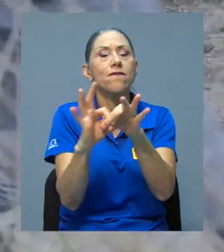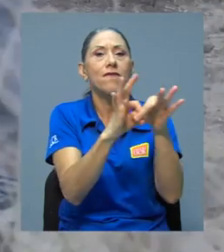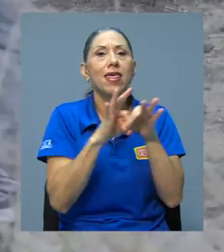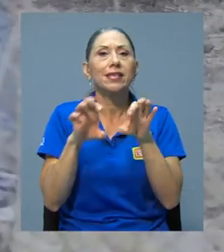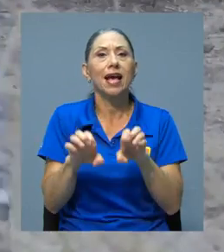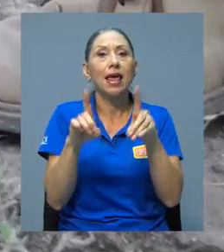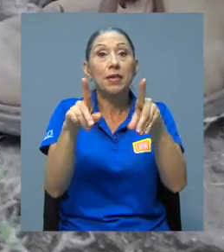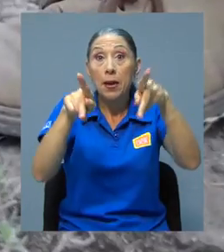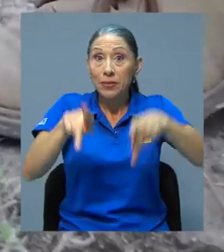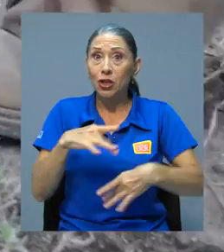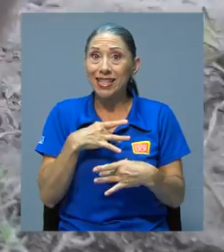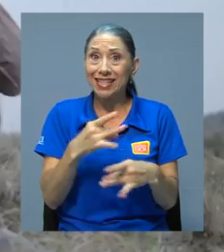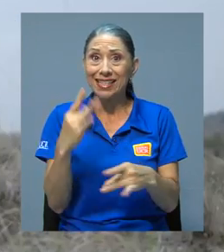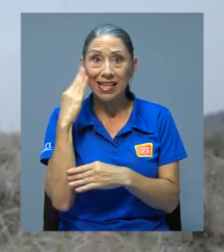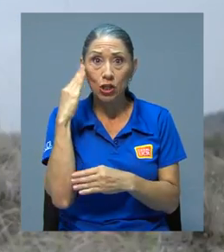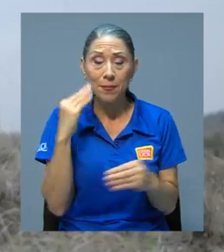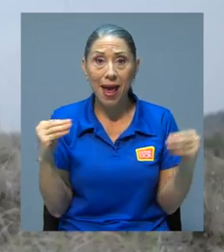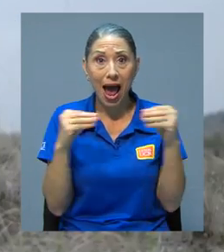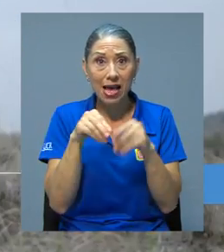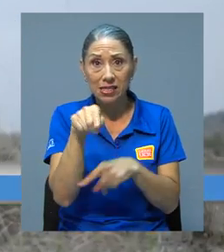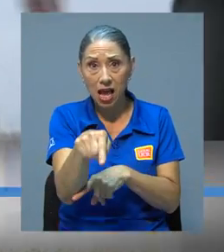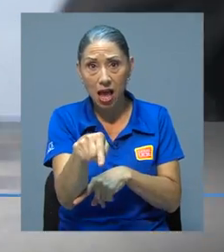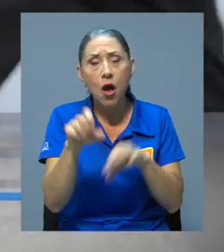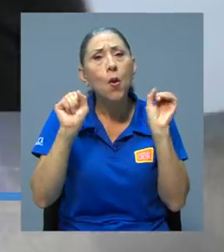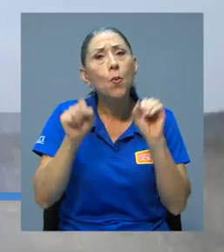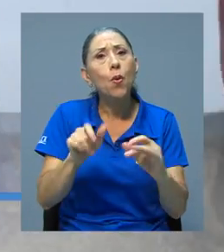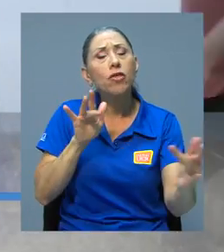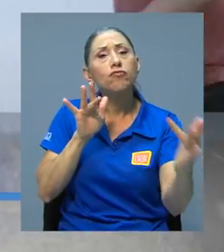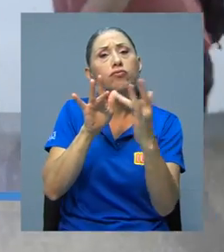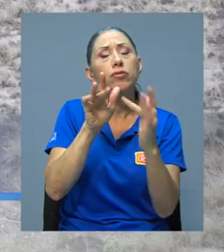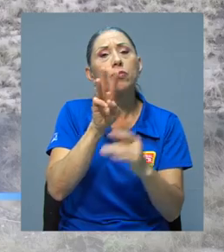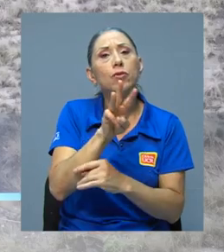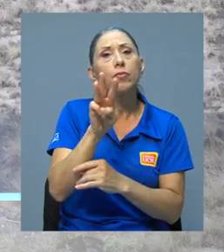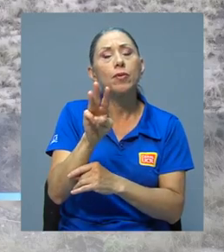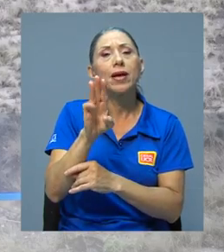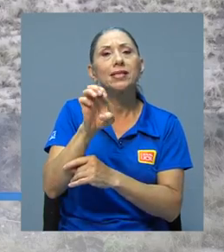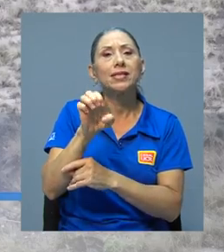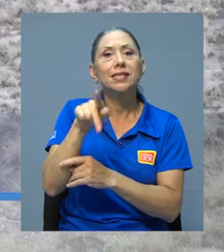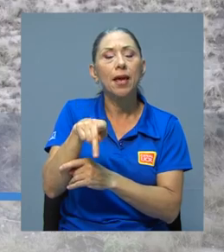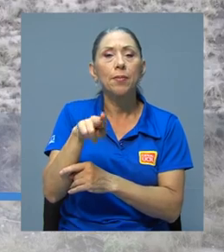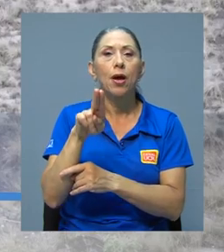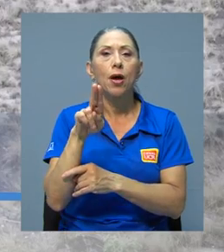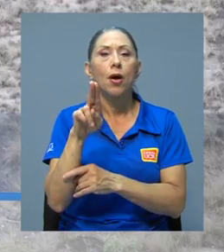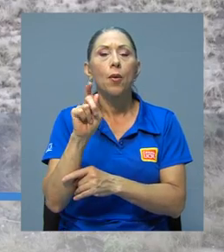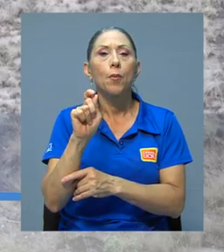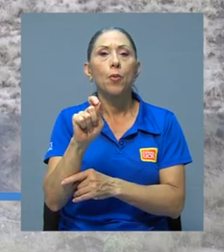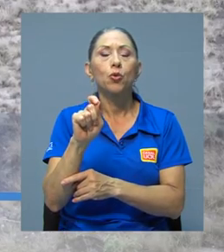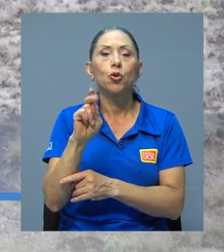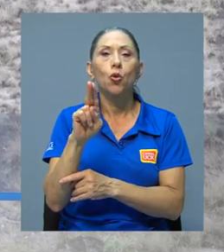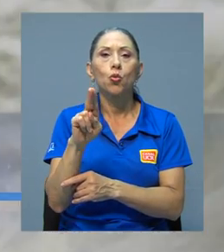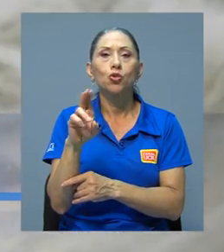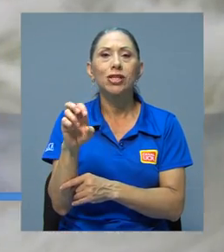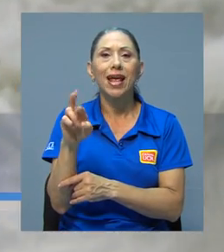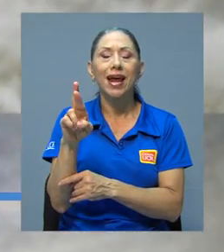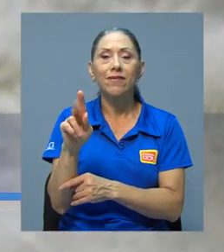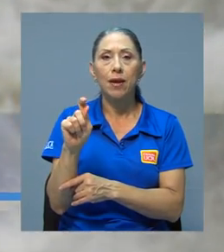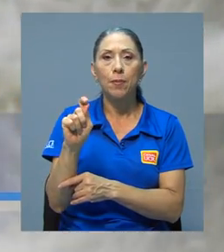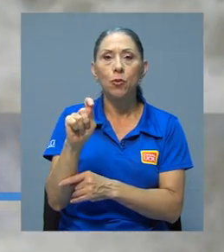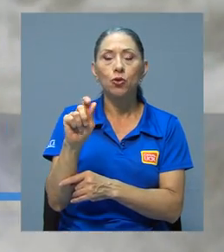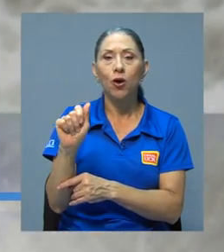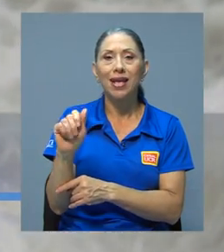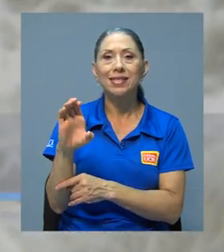Los interesados en conocer más sobre esta oferta pueden visitar el sitio cep.ucr.ac